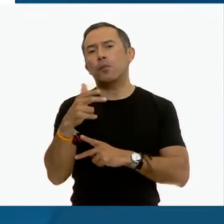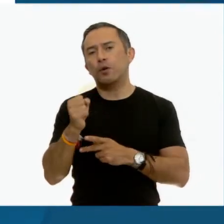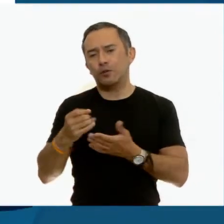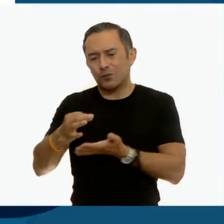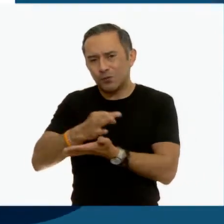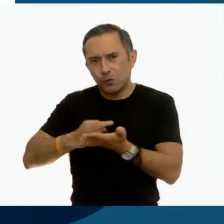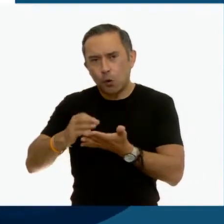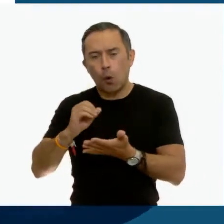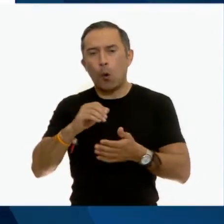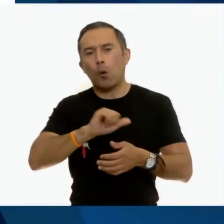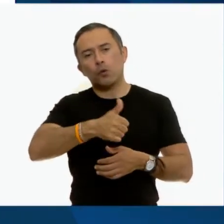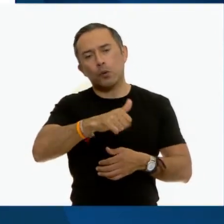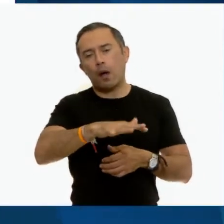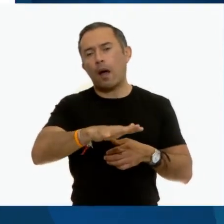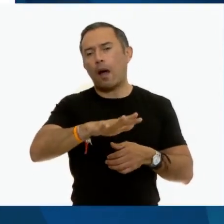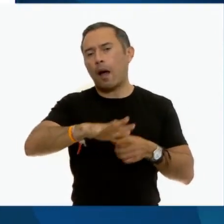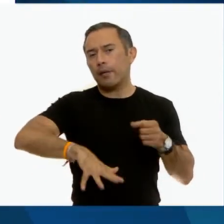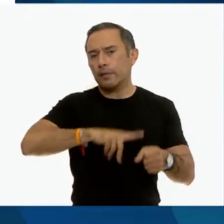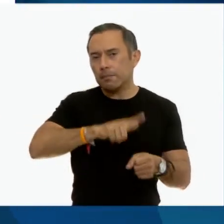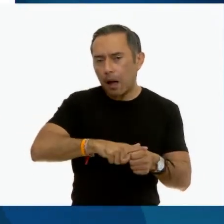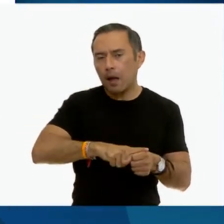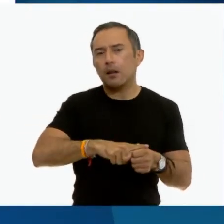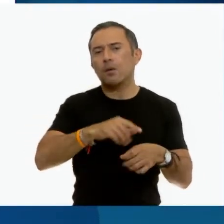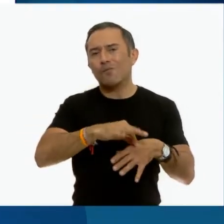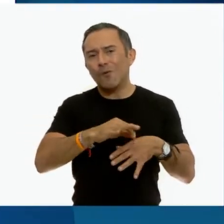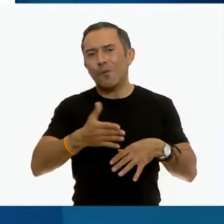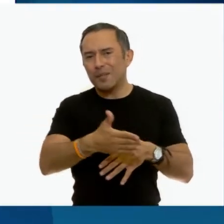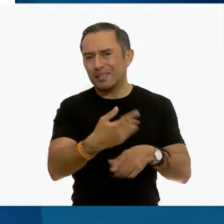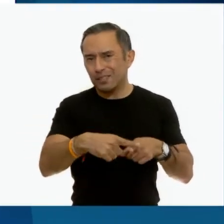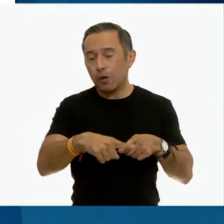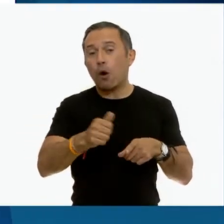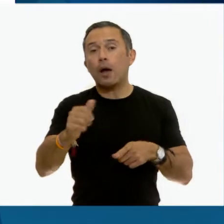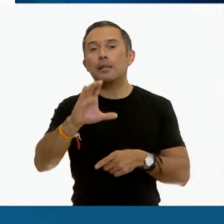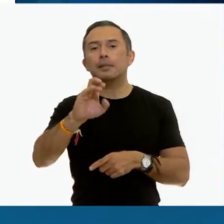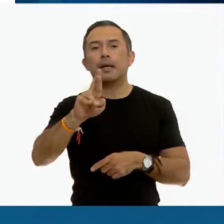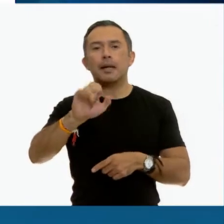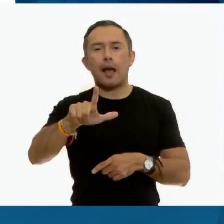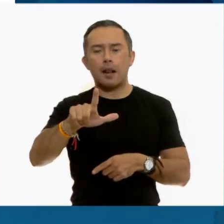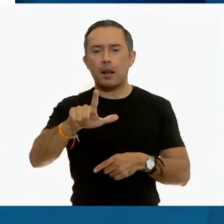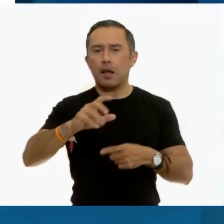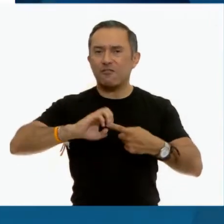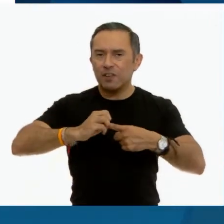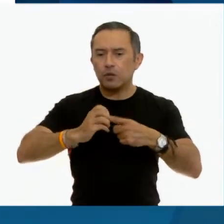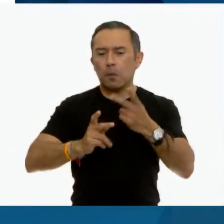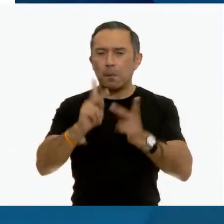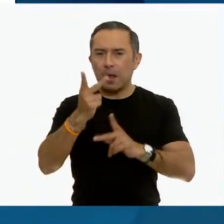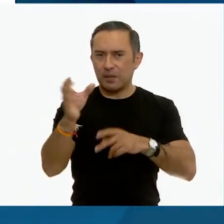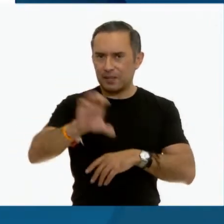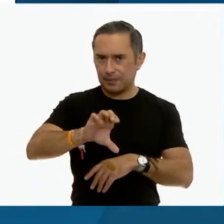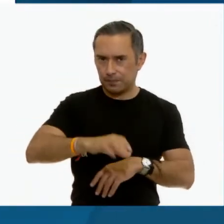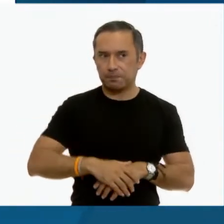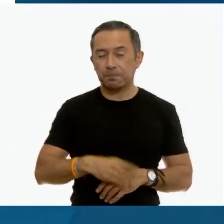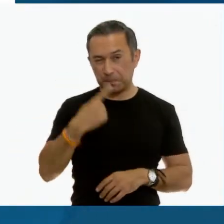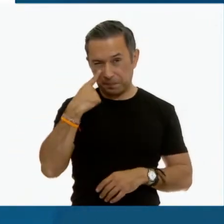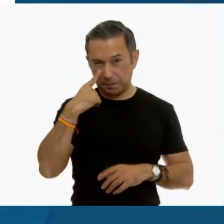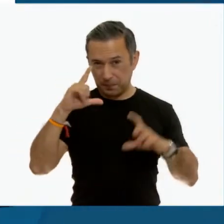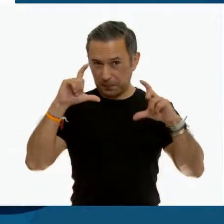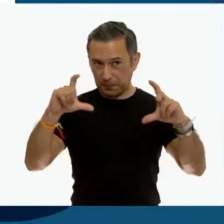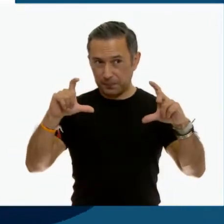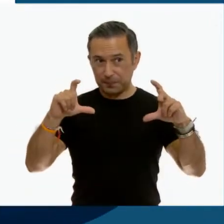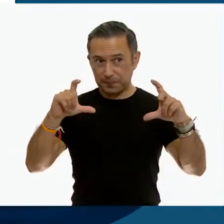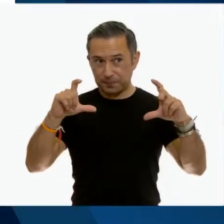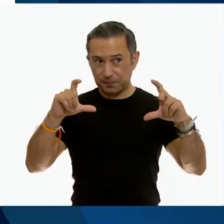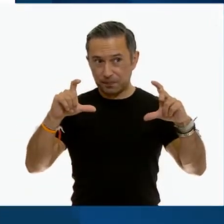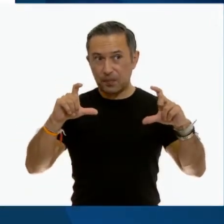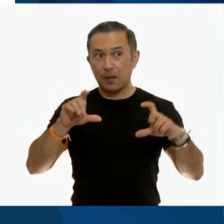y cereales. Vamos a observar este plato. Ahora dime, ¿qué alimentos observas dentro del grupo de